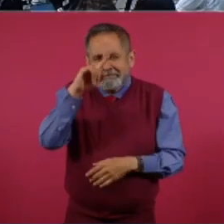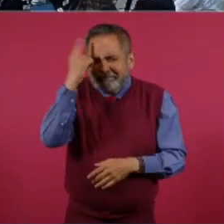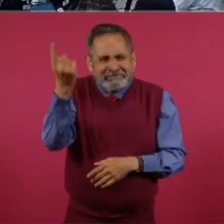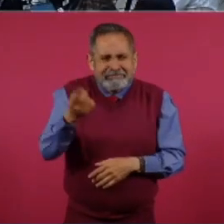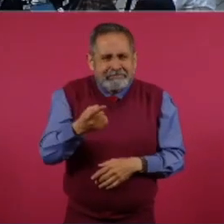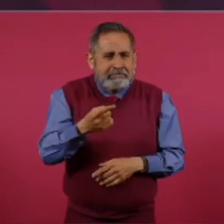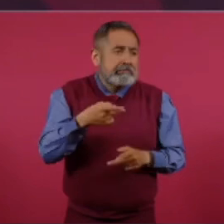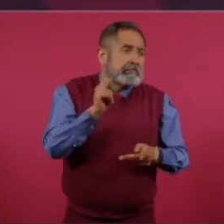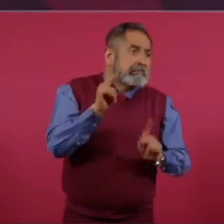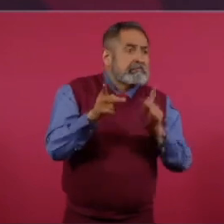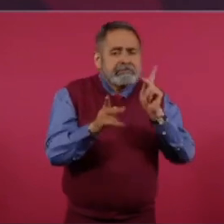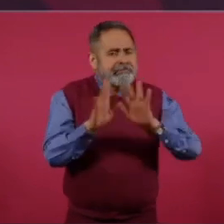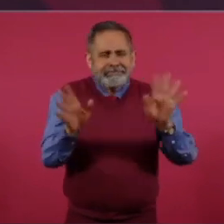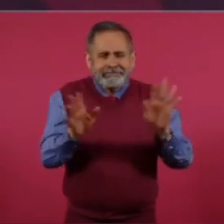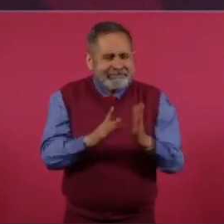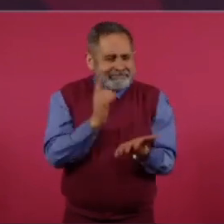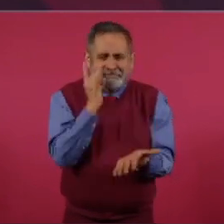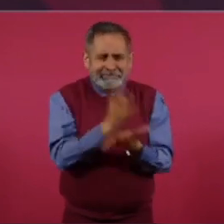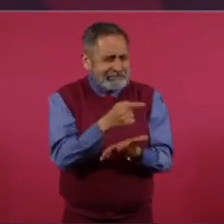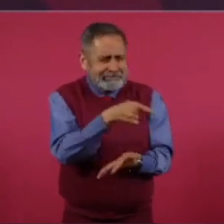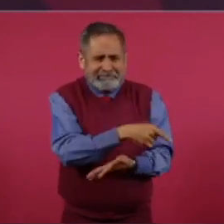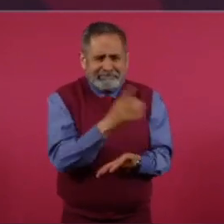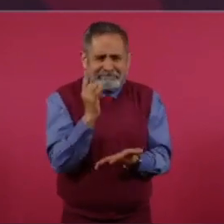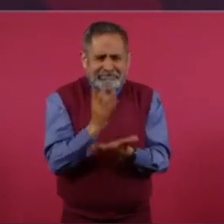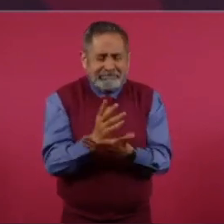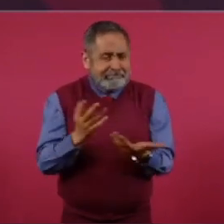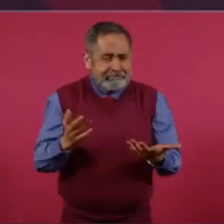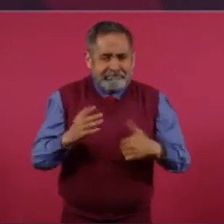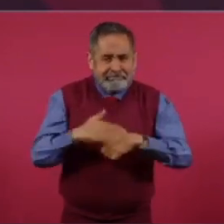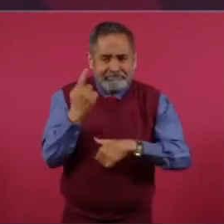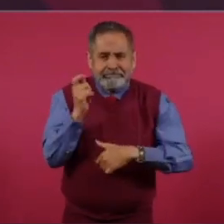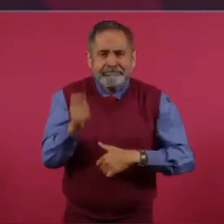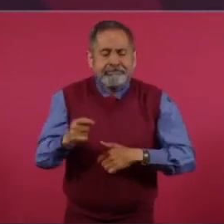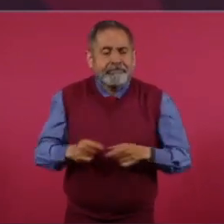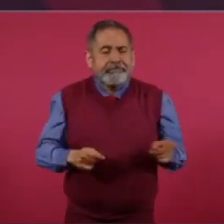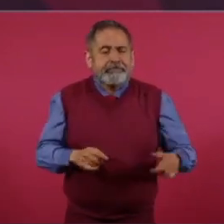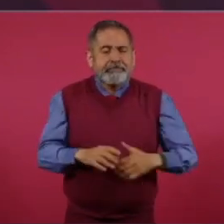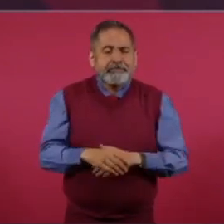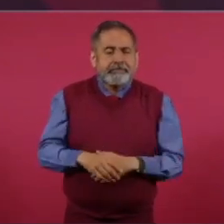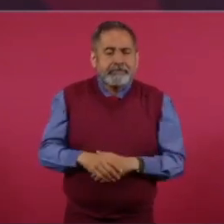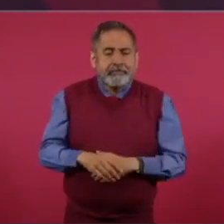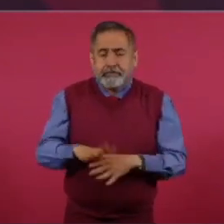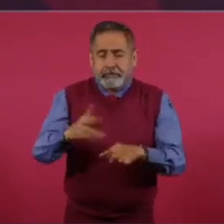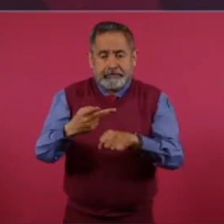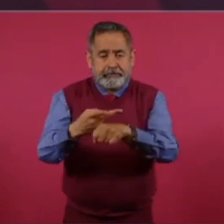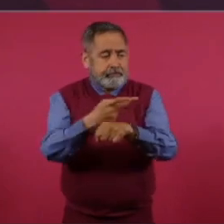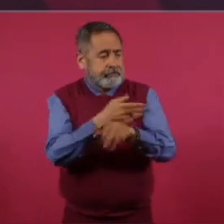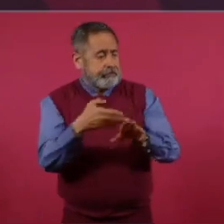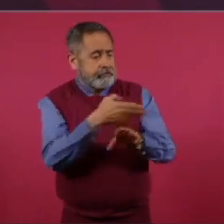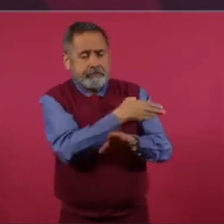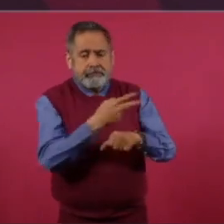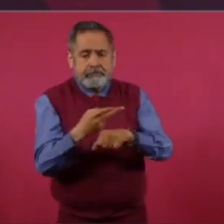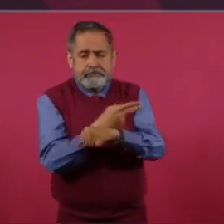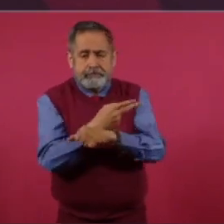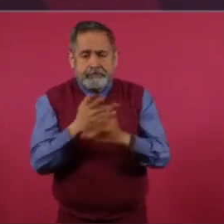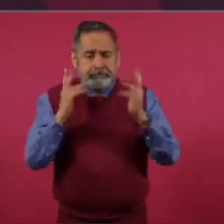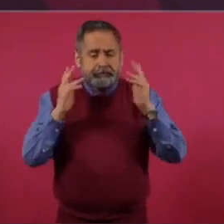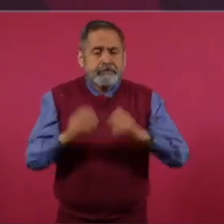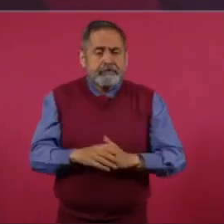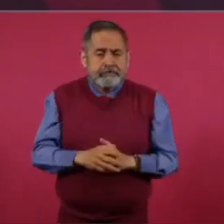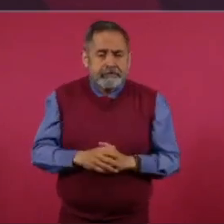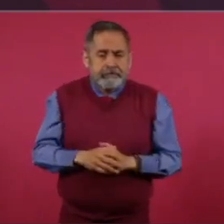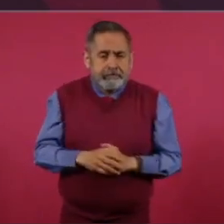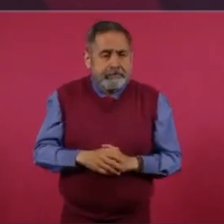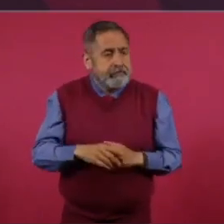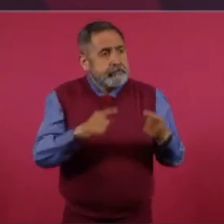porque ya pasó por